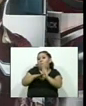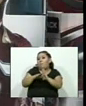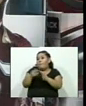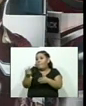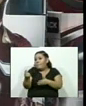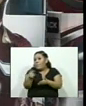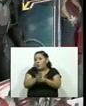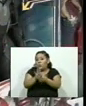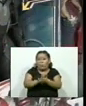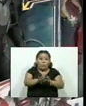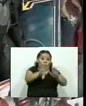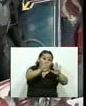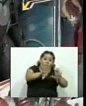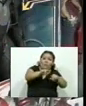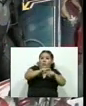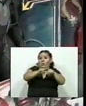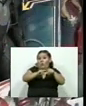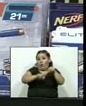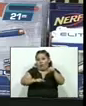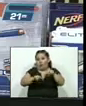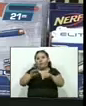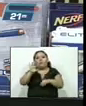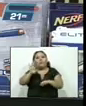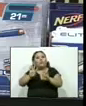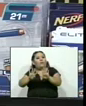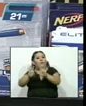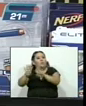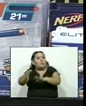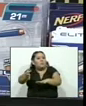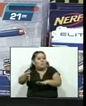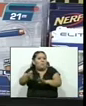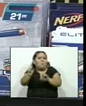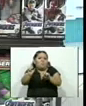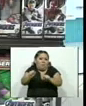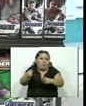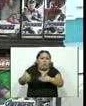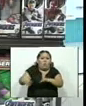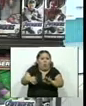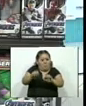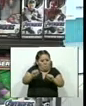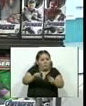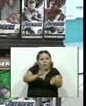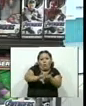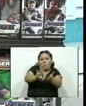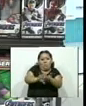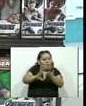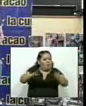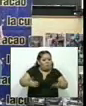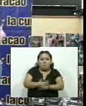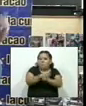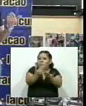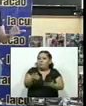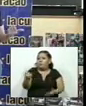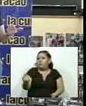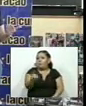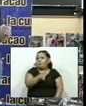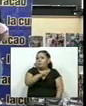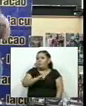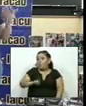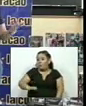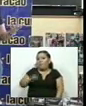desde 9 dólares con 99 centavos por lo que son juguetes accesibles para todos los salvadoreños